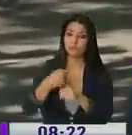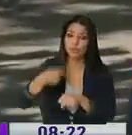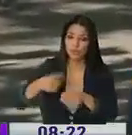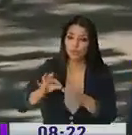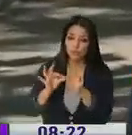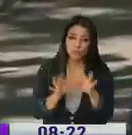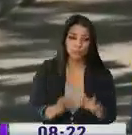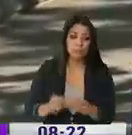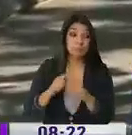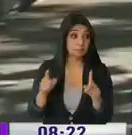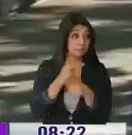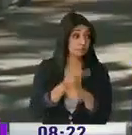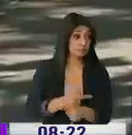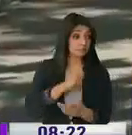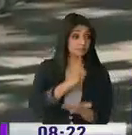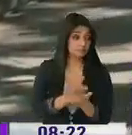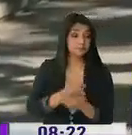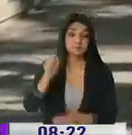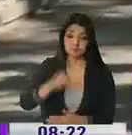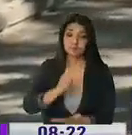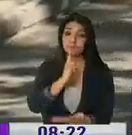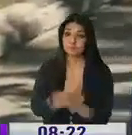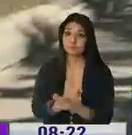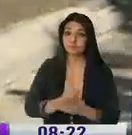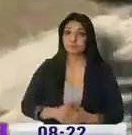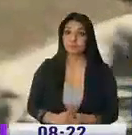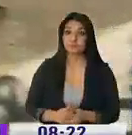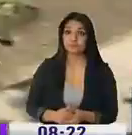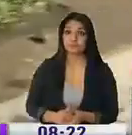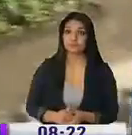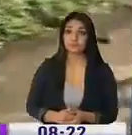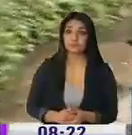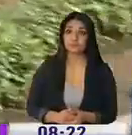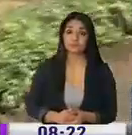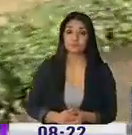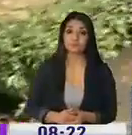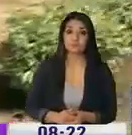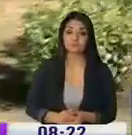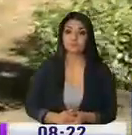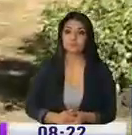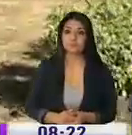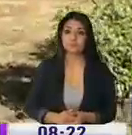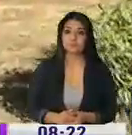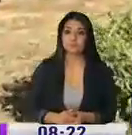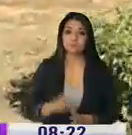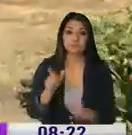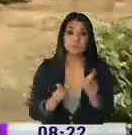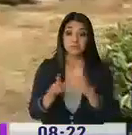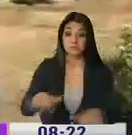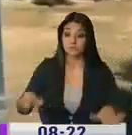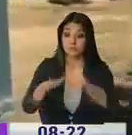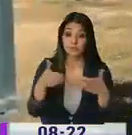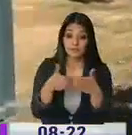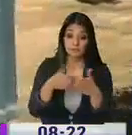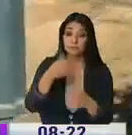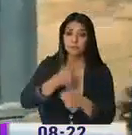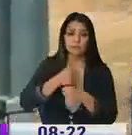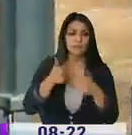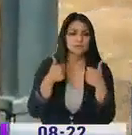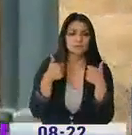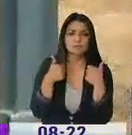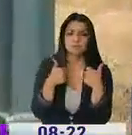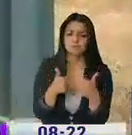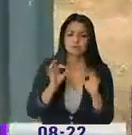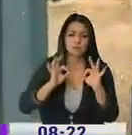estado, pero hay que cuidar, ¿no? Claro que sí, Andreita. Nuestra gente hace un excelente trabajo. O los grupos de